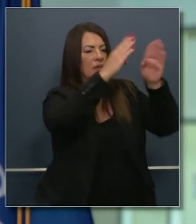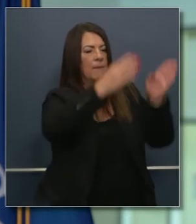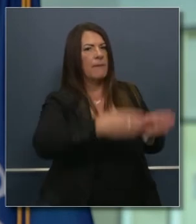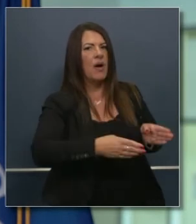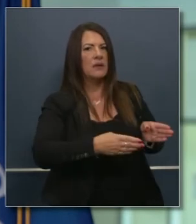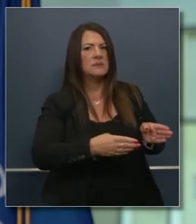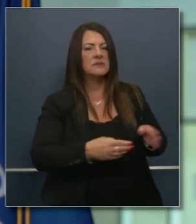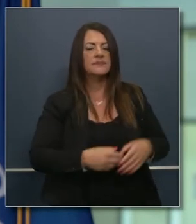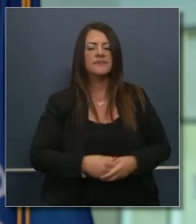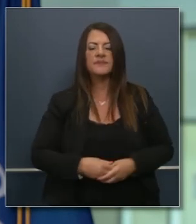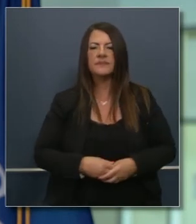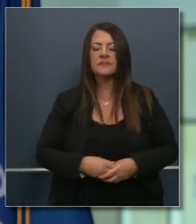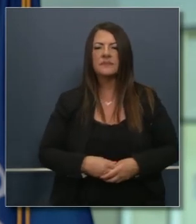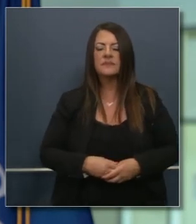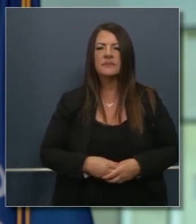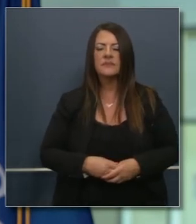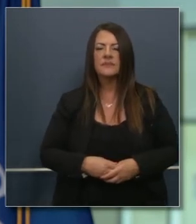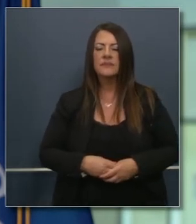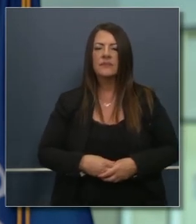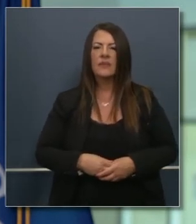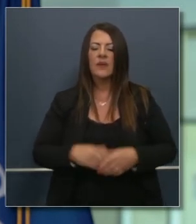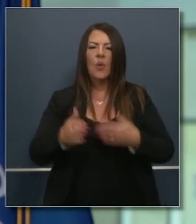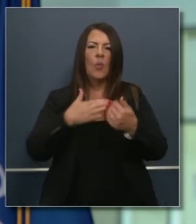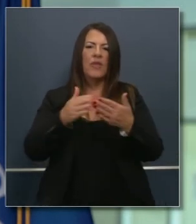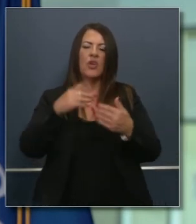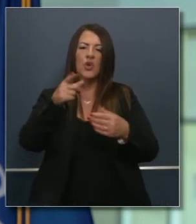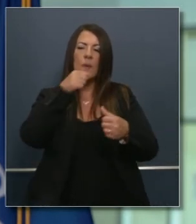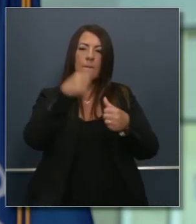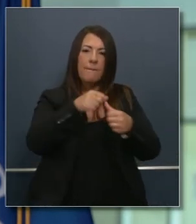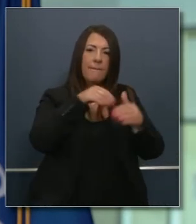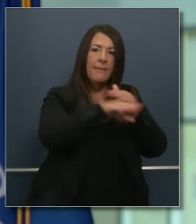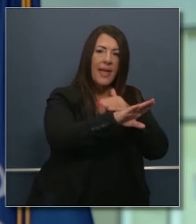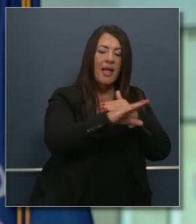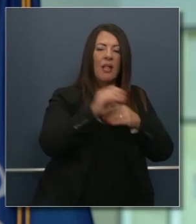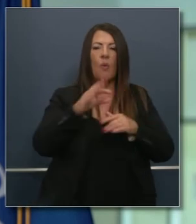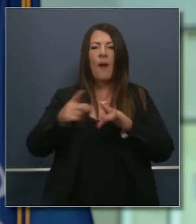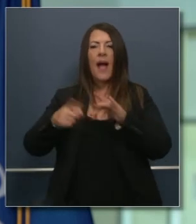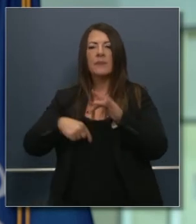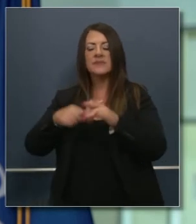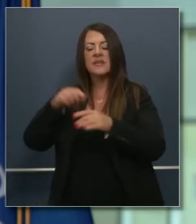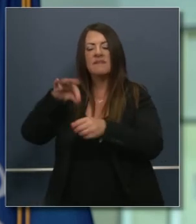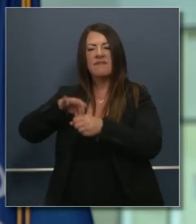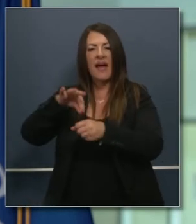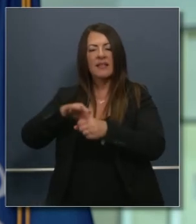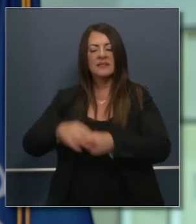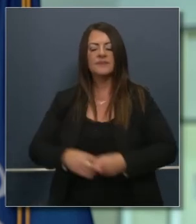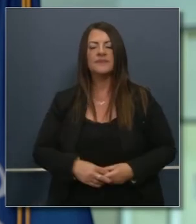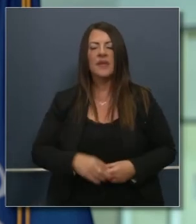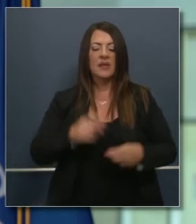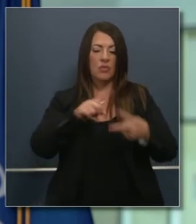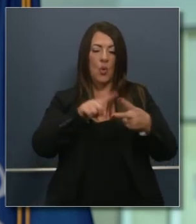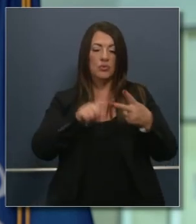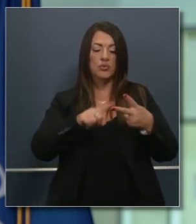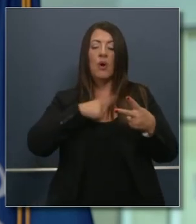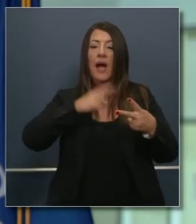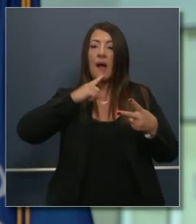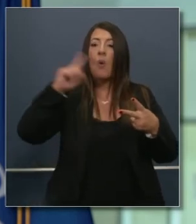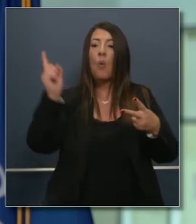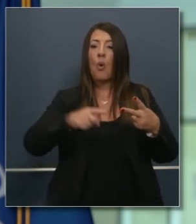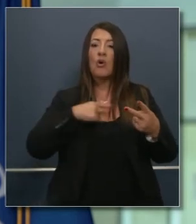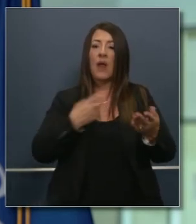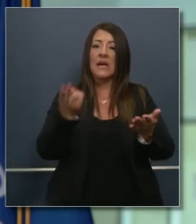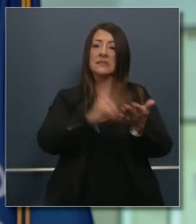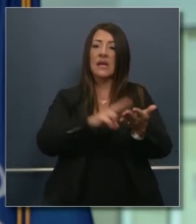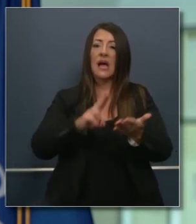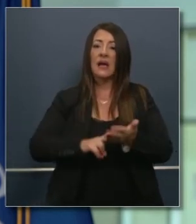y retos no puede hacer la boleta que se entrega por correo entonces esas dos órdenes fueron